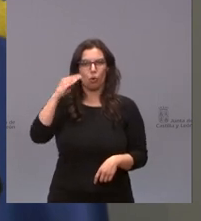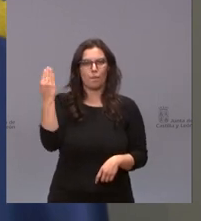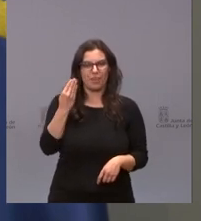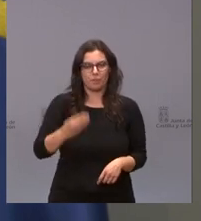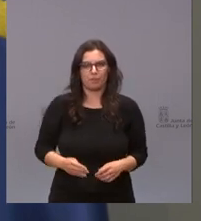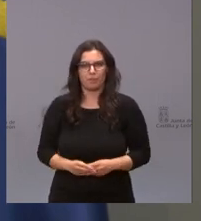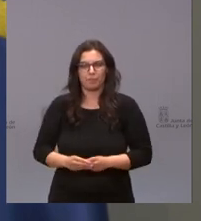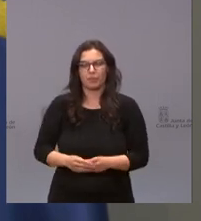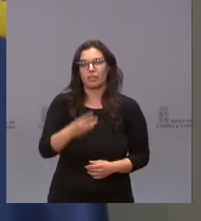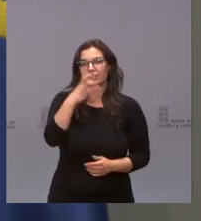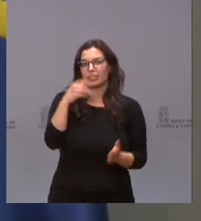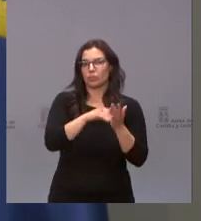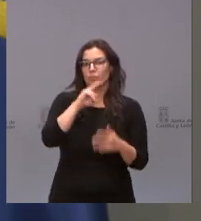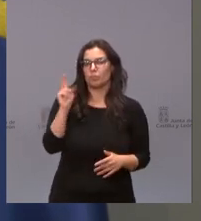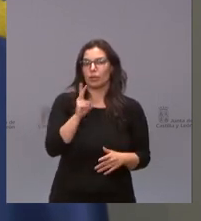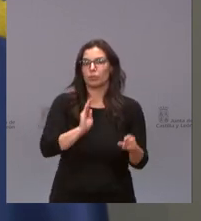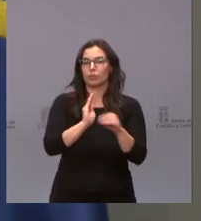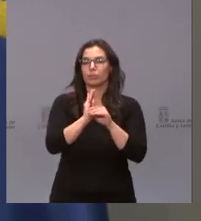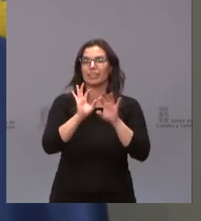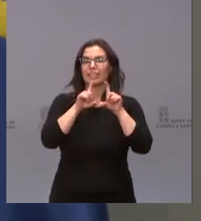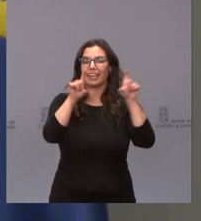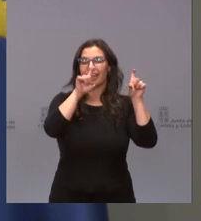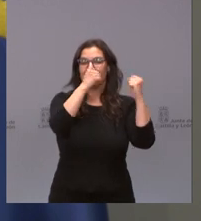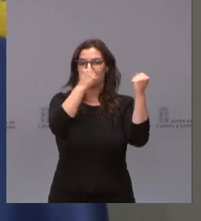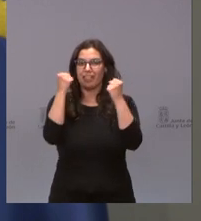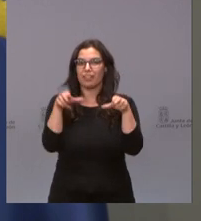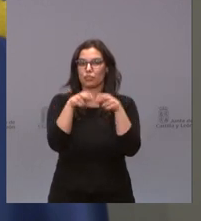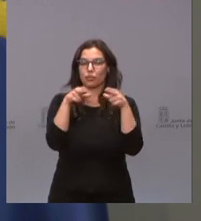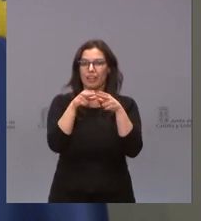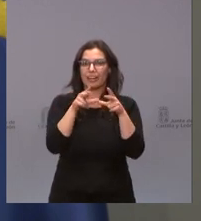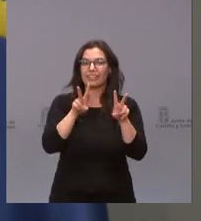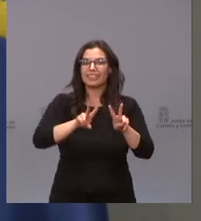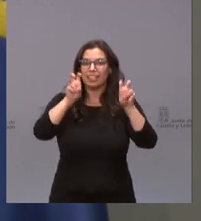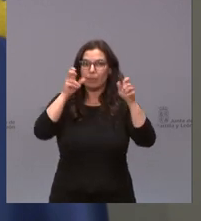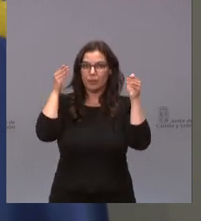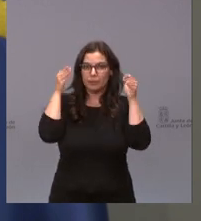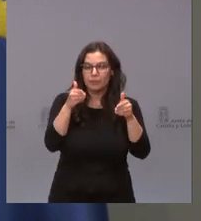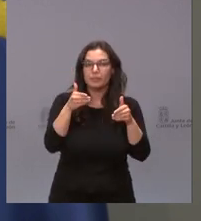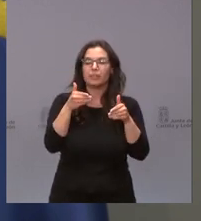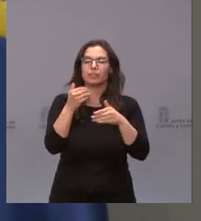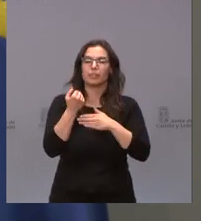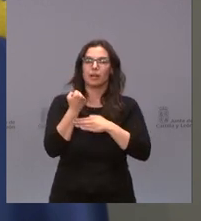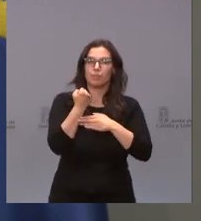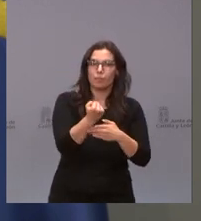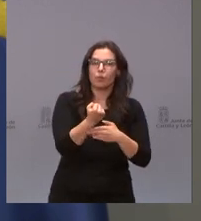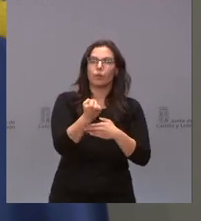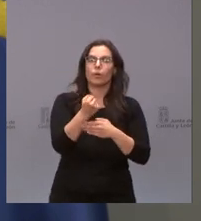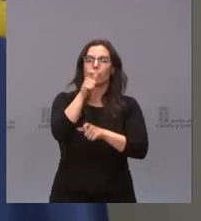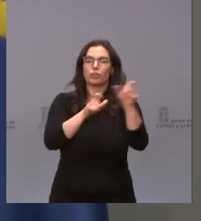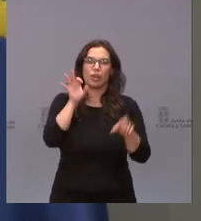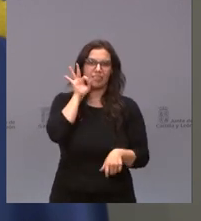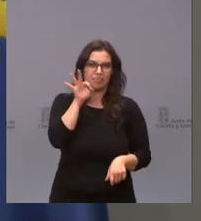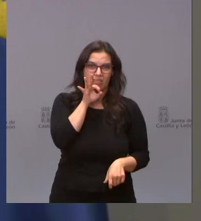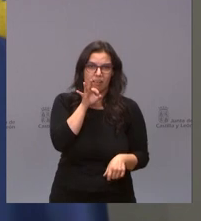300.000 euros destinados a entidades sociales que trabajan en la asistencia y apoyo de personas con SIDA,